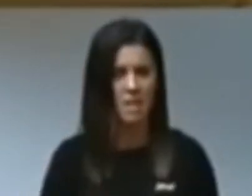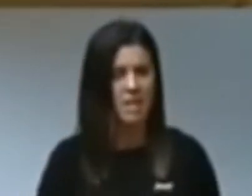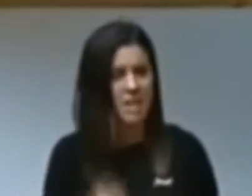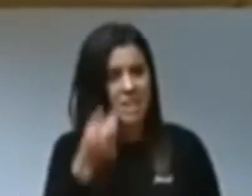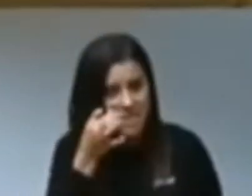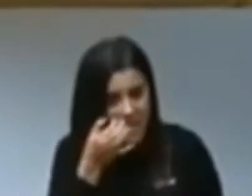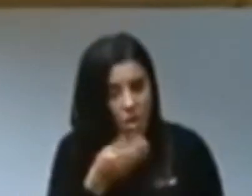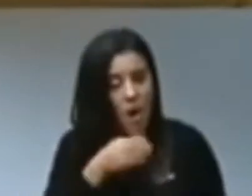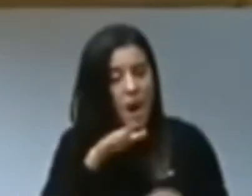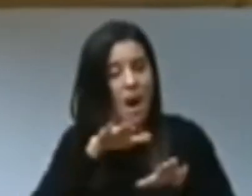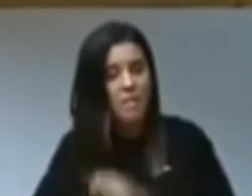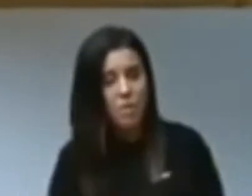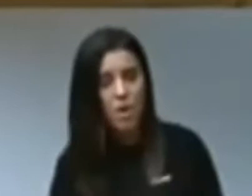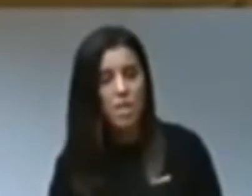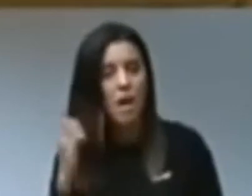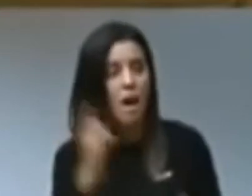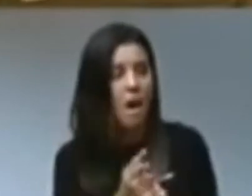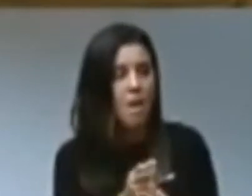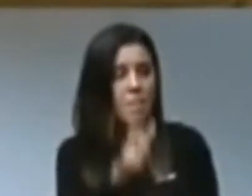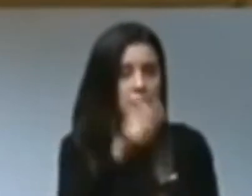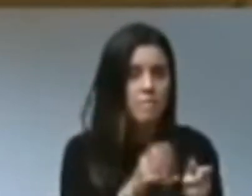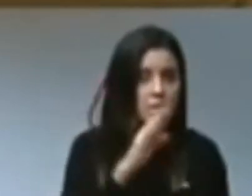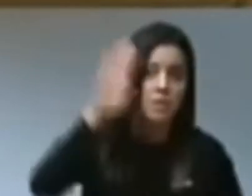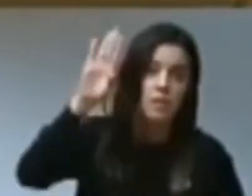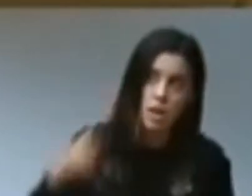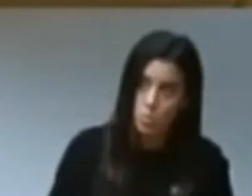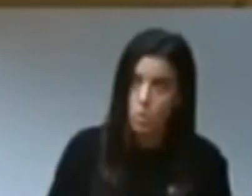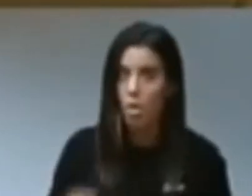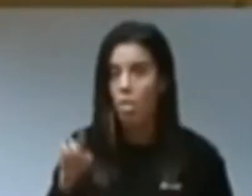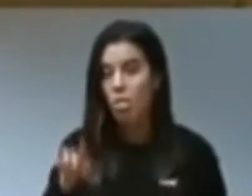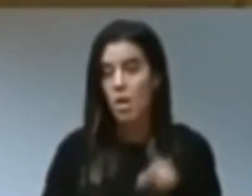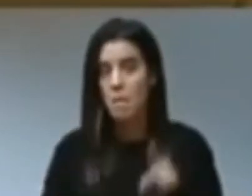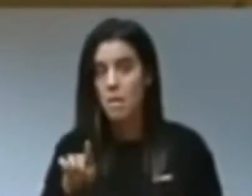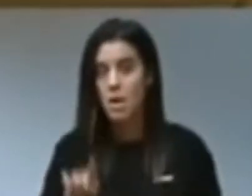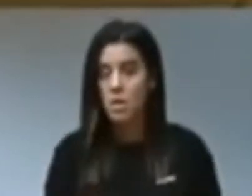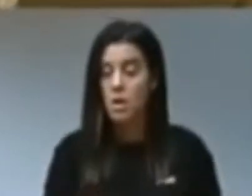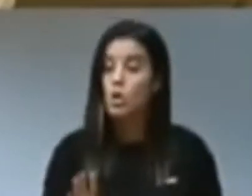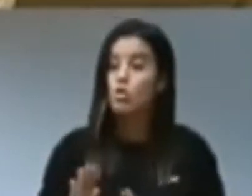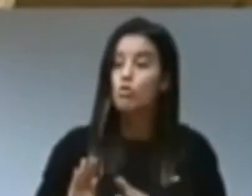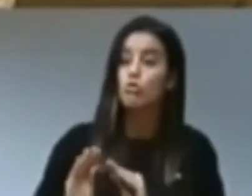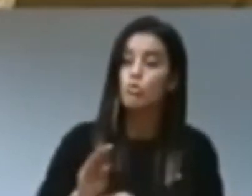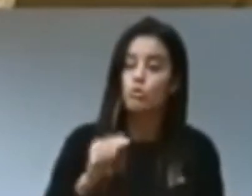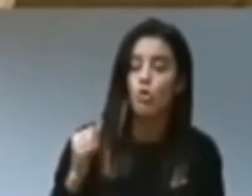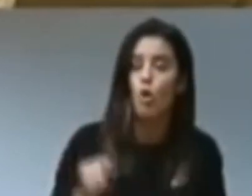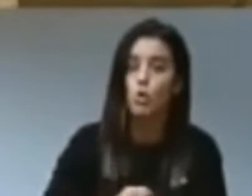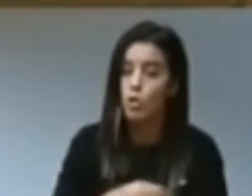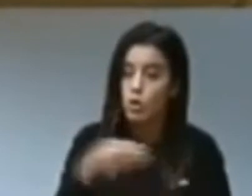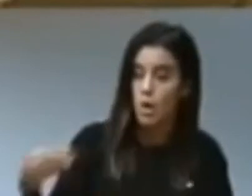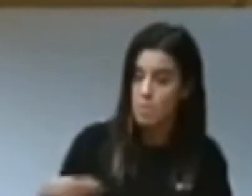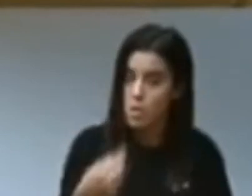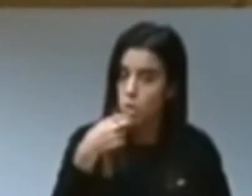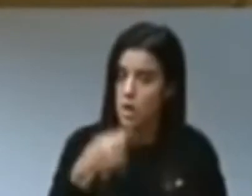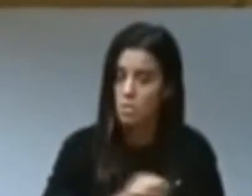pero ¿estamos a favor de los antifascistas? Pues bueno, depende. O sea, sus socios de Bildu se declaran